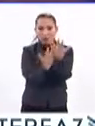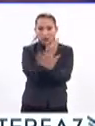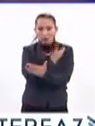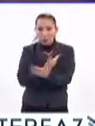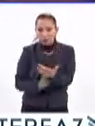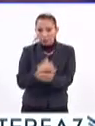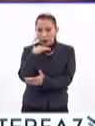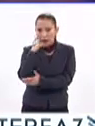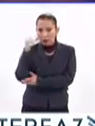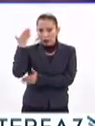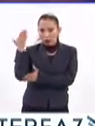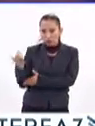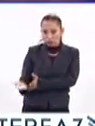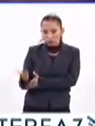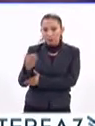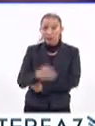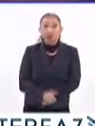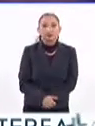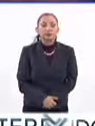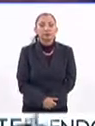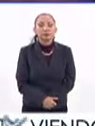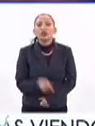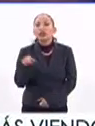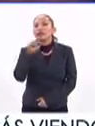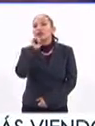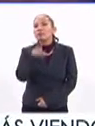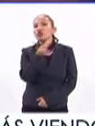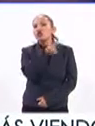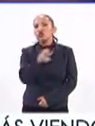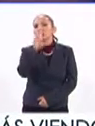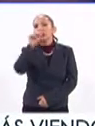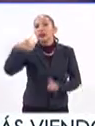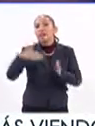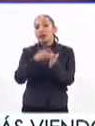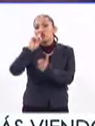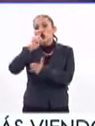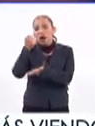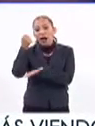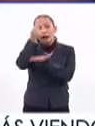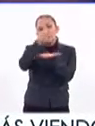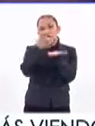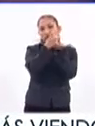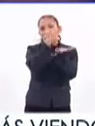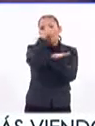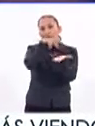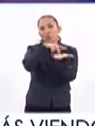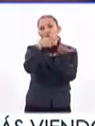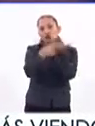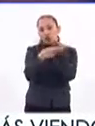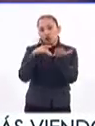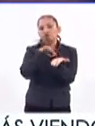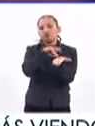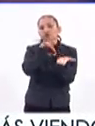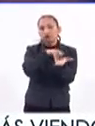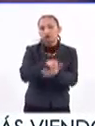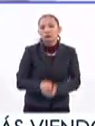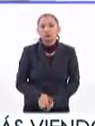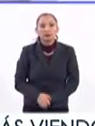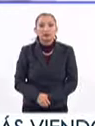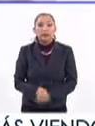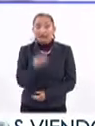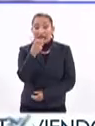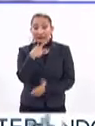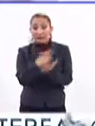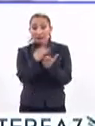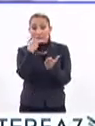presidente de Alemania, Frank-Walter Steinmeier, además de 280 mil dólares que son destinados para el financiamiento del proyecto ganador.